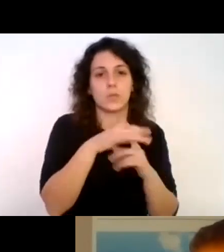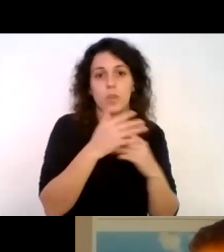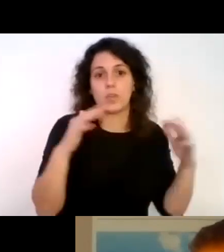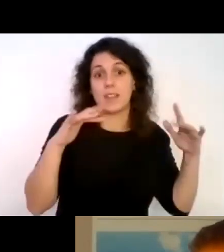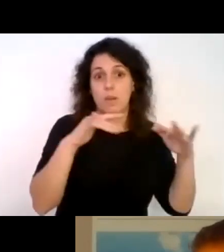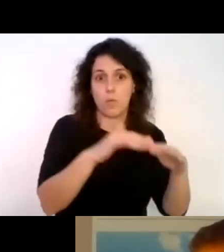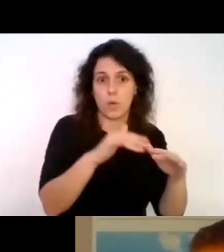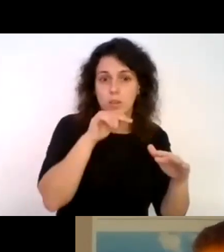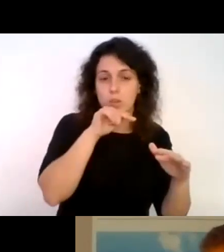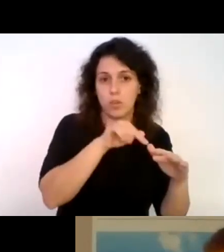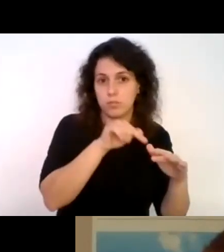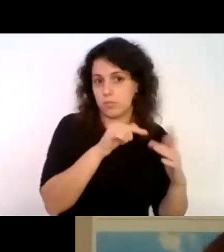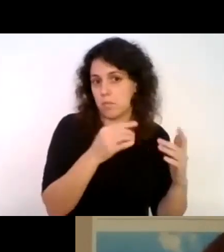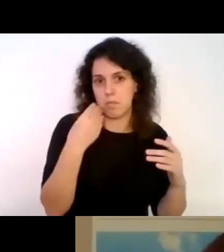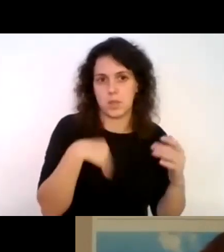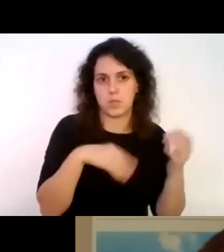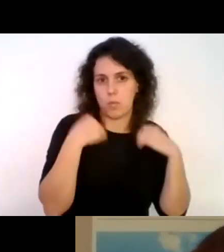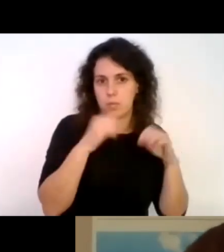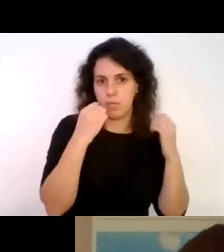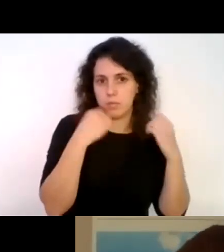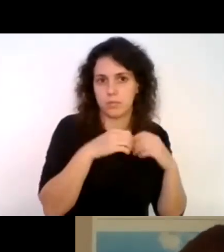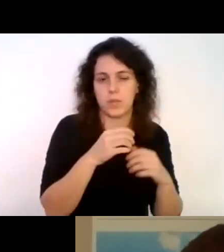a nivel nación. ¿No? Digo, esto es como lo llaman.